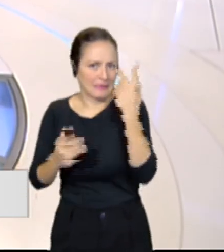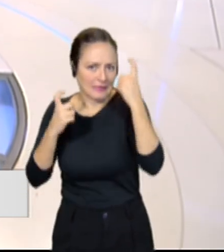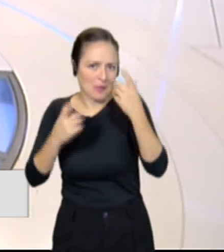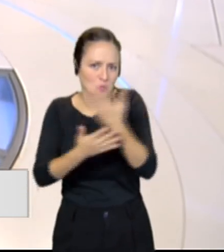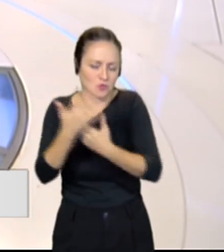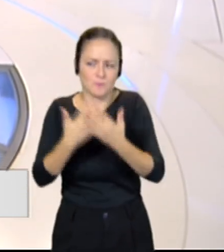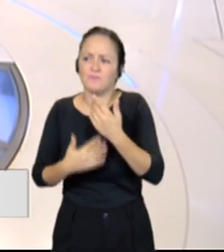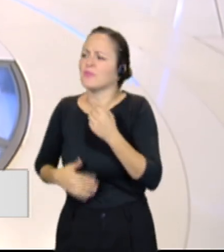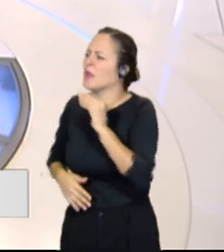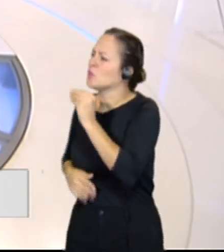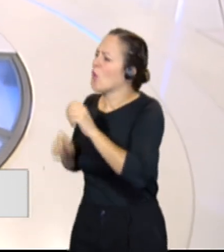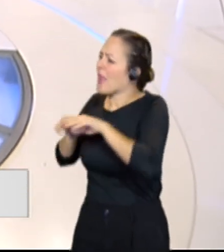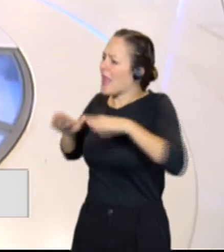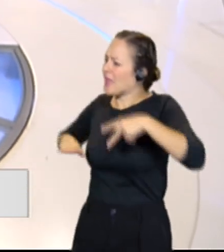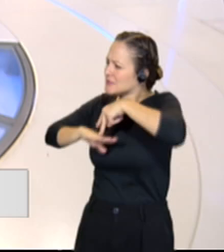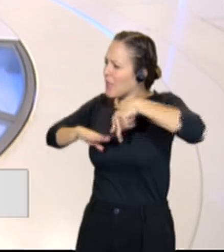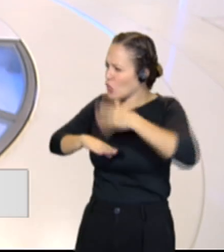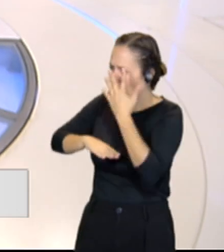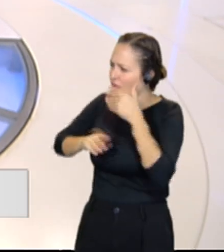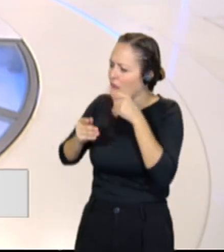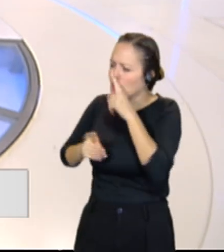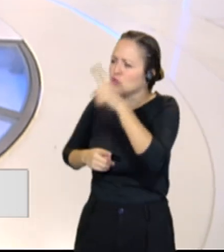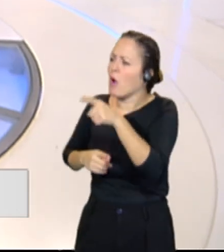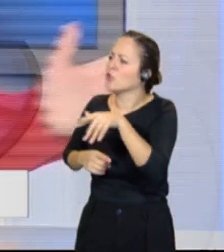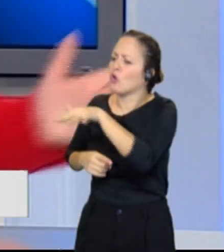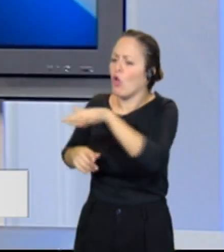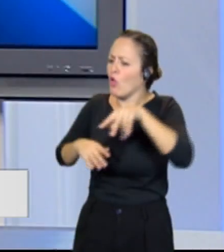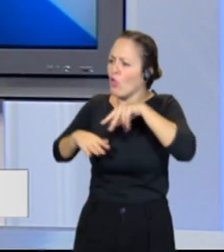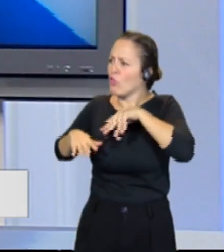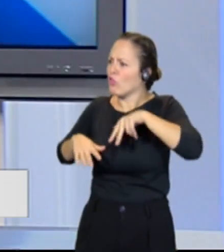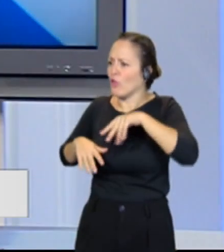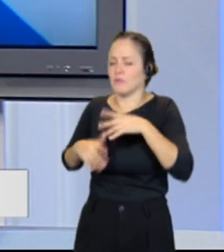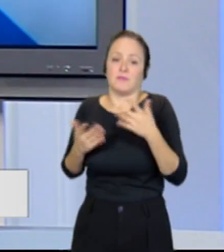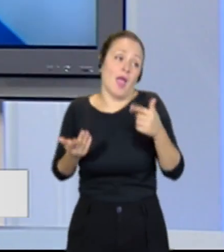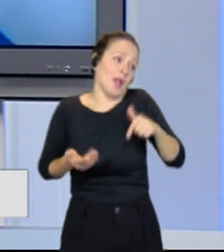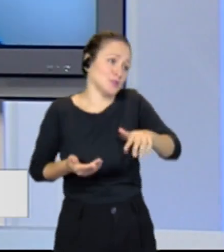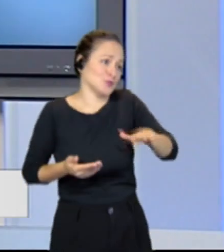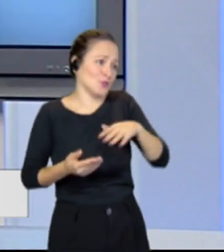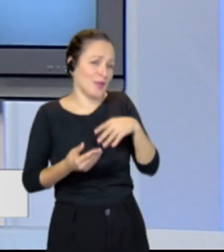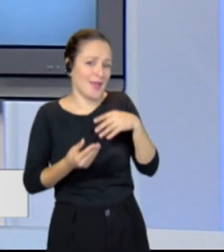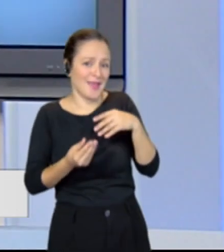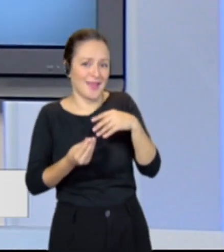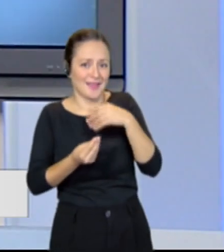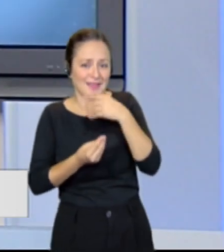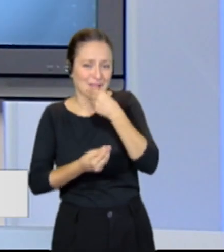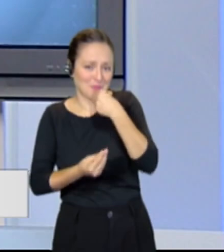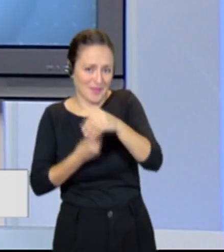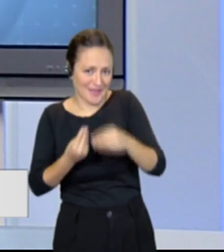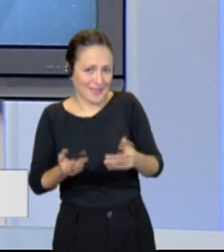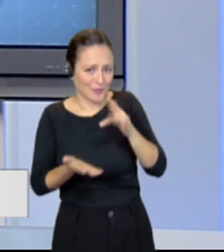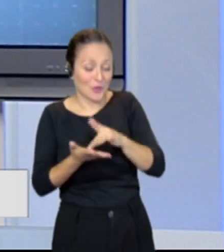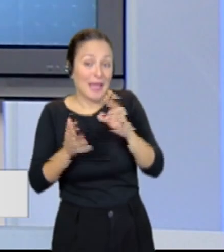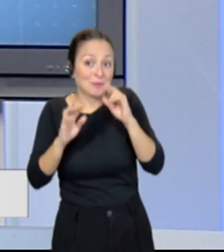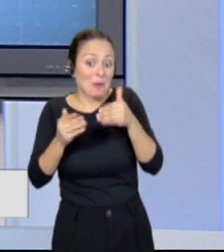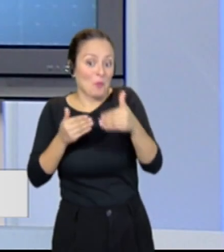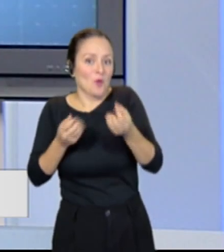localizar ya el escenario de ese carnaval? Bueno, será aquí en la ciudad de las Palmas de Gran Canaria y espero que en breve podamos compartirlo